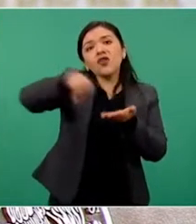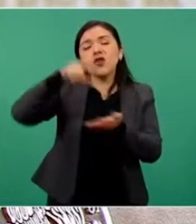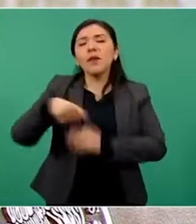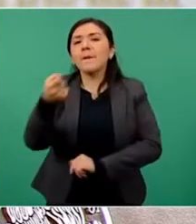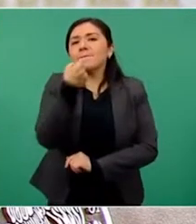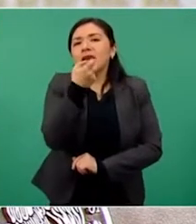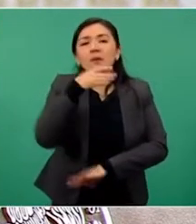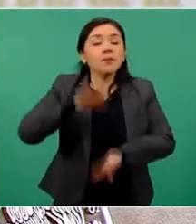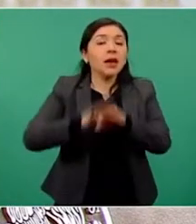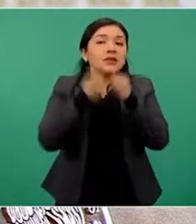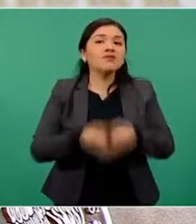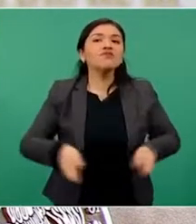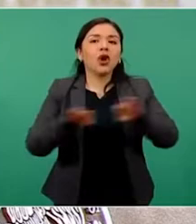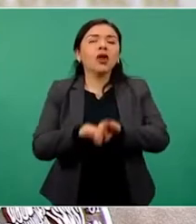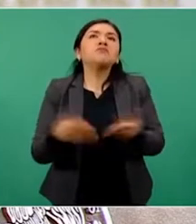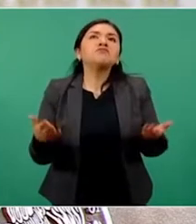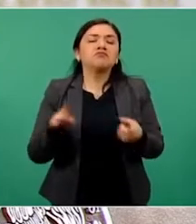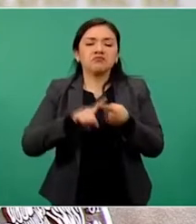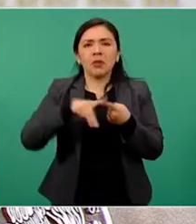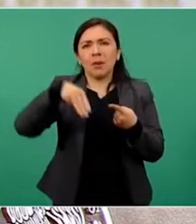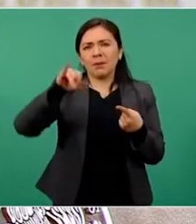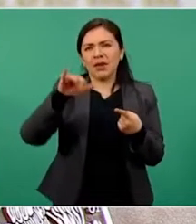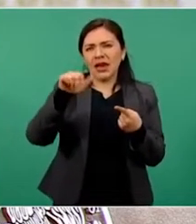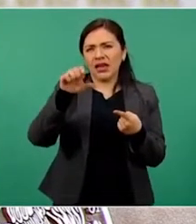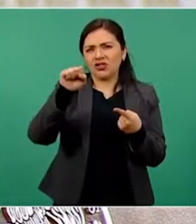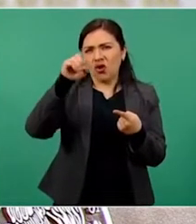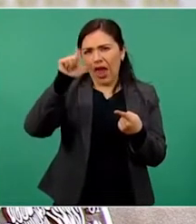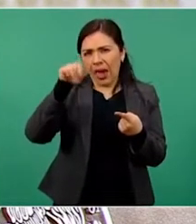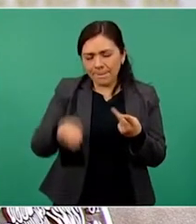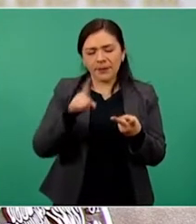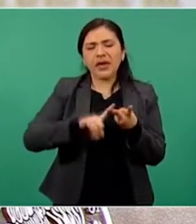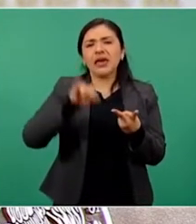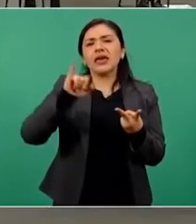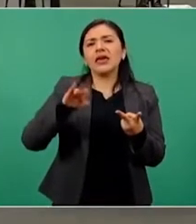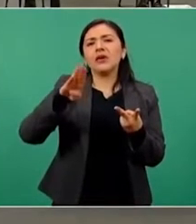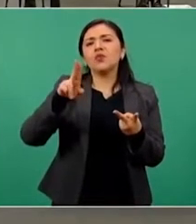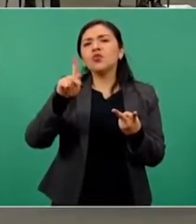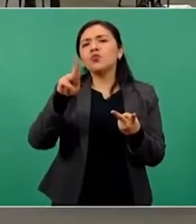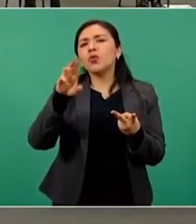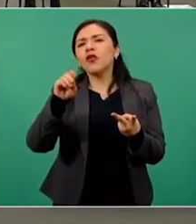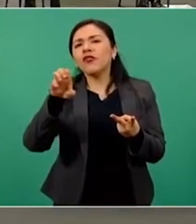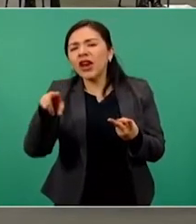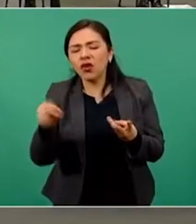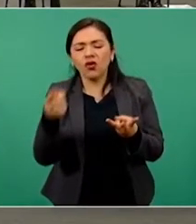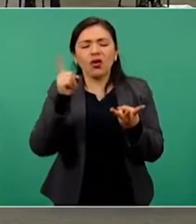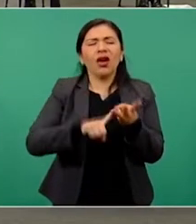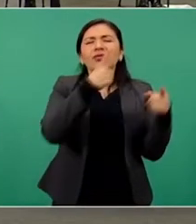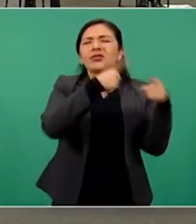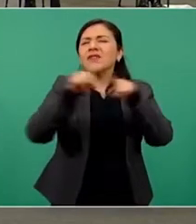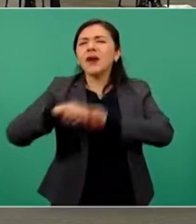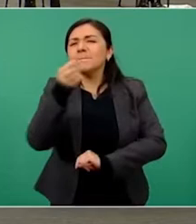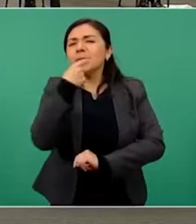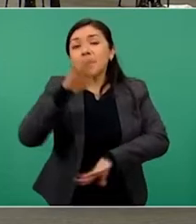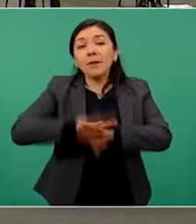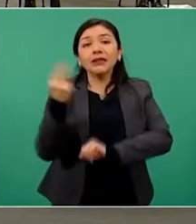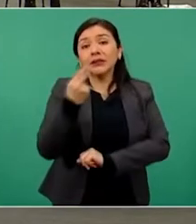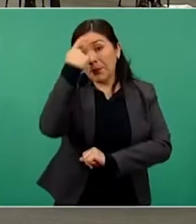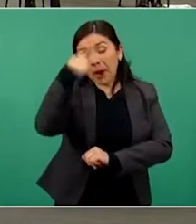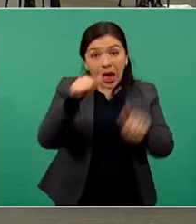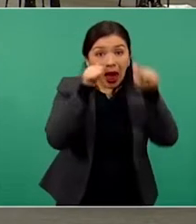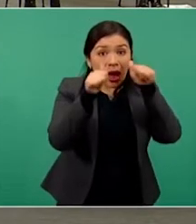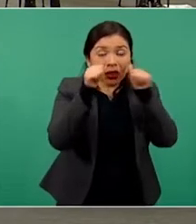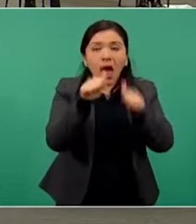esenciales como midazolam, ibuprofeno, además de antibióticos necesarios para la atención